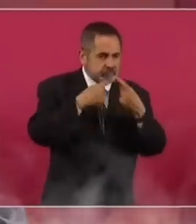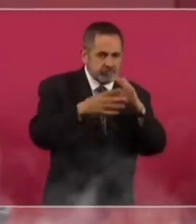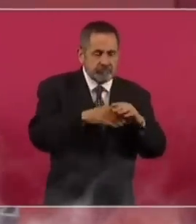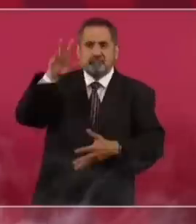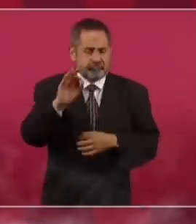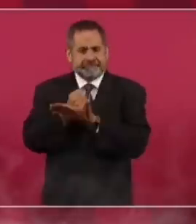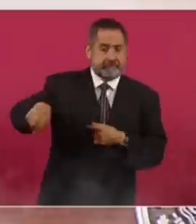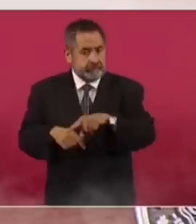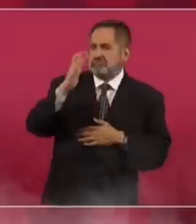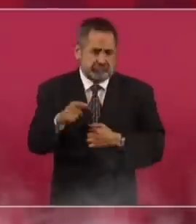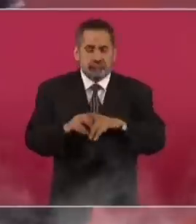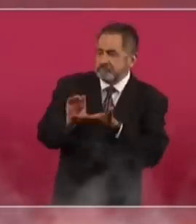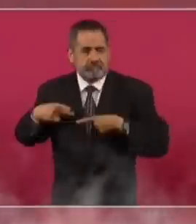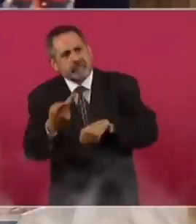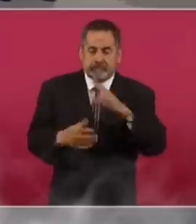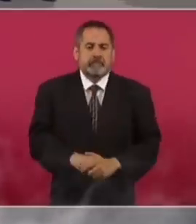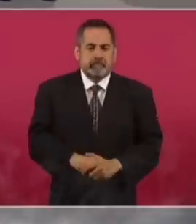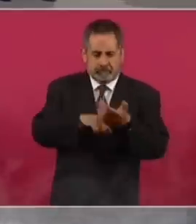al servicio del régimen.